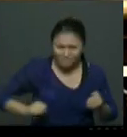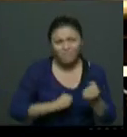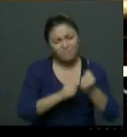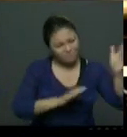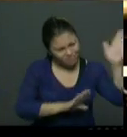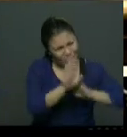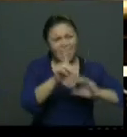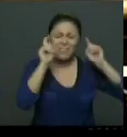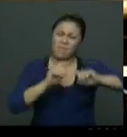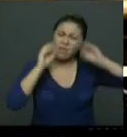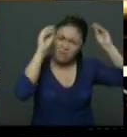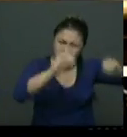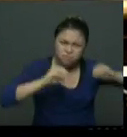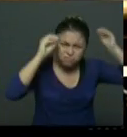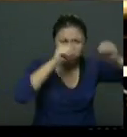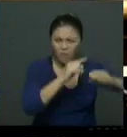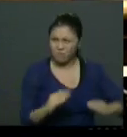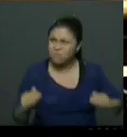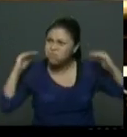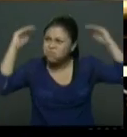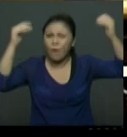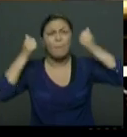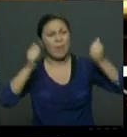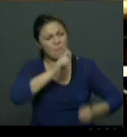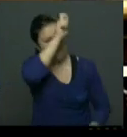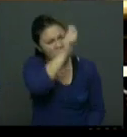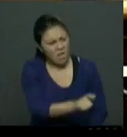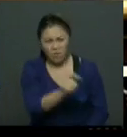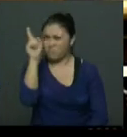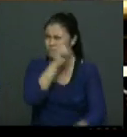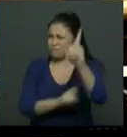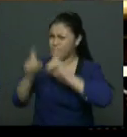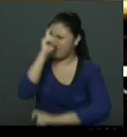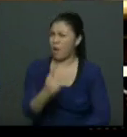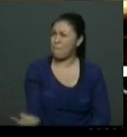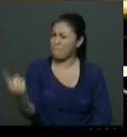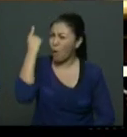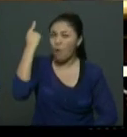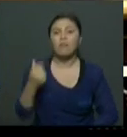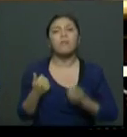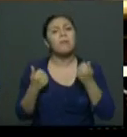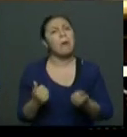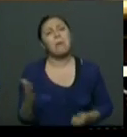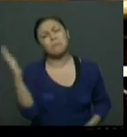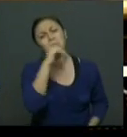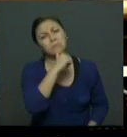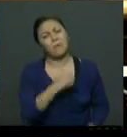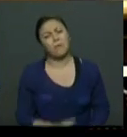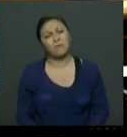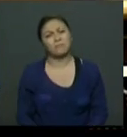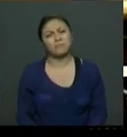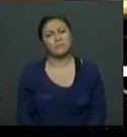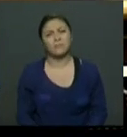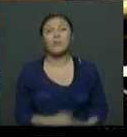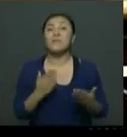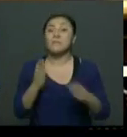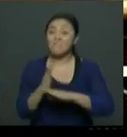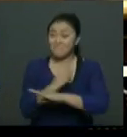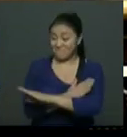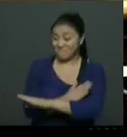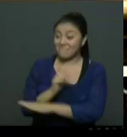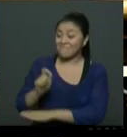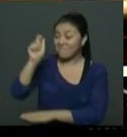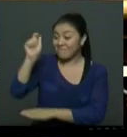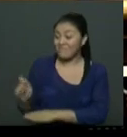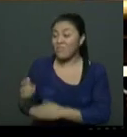pueblo, a construir un nuevo sujeto político. No. Son políticas que, como bien lo decía algún compañero presidente de